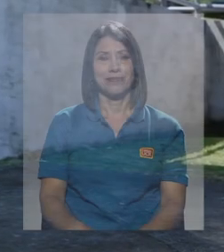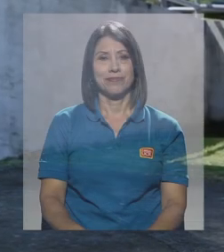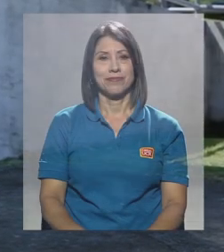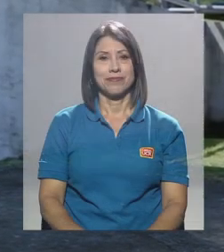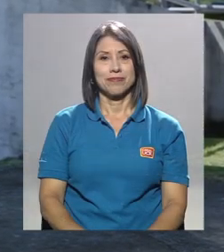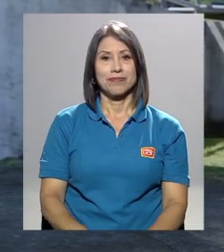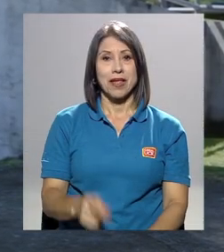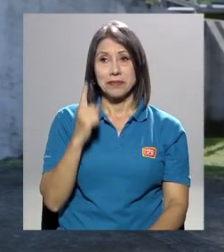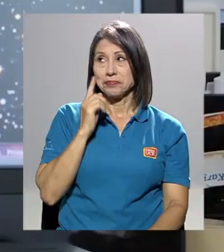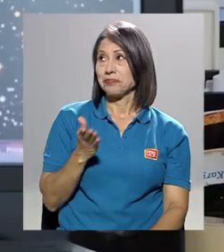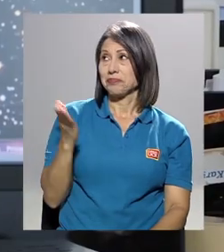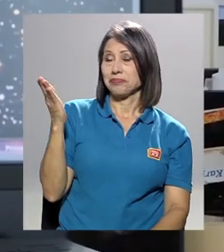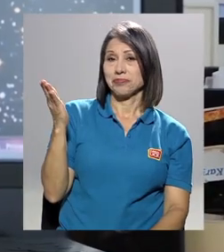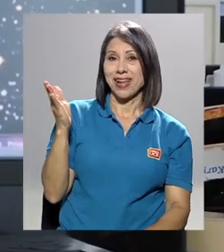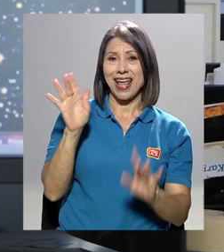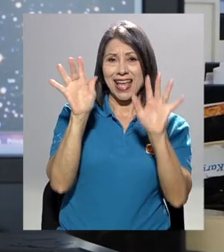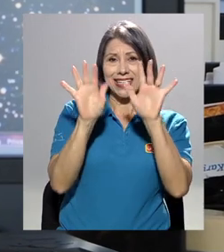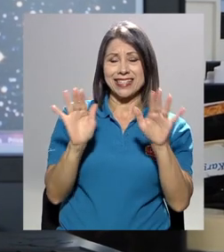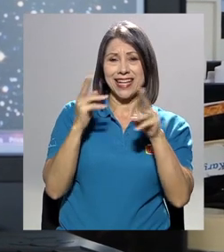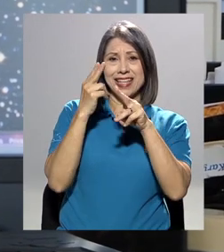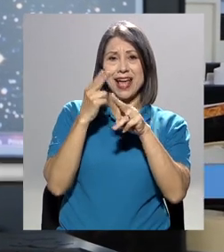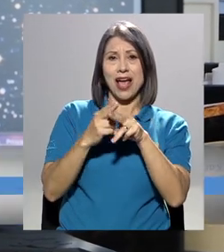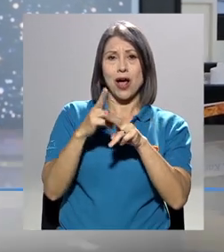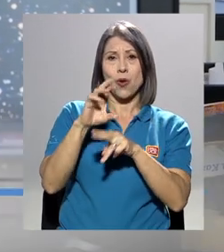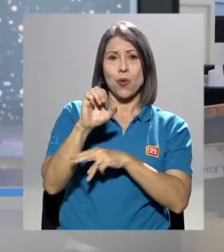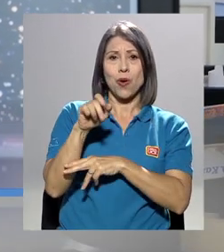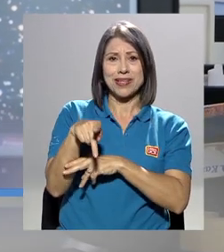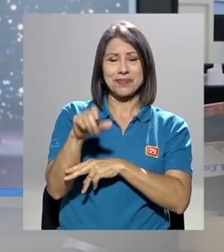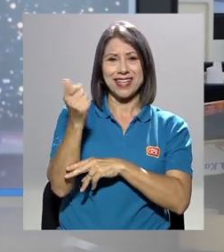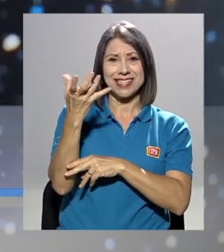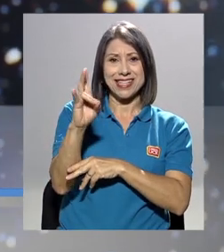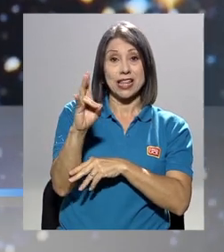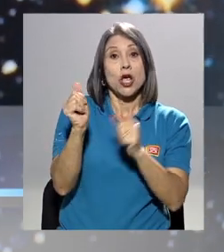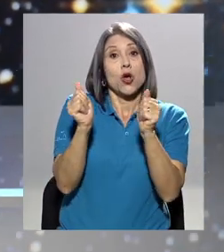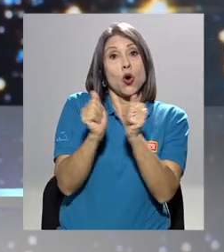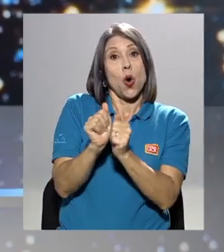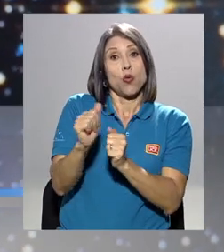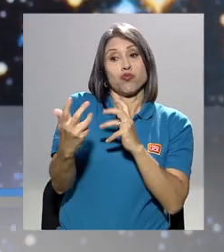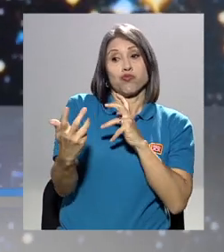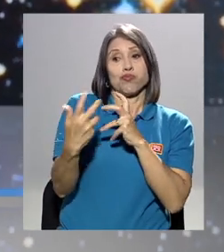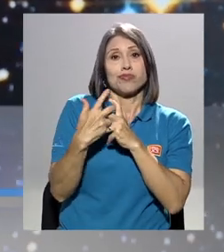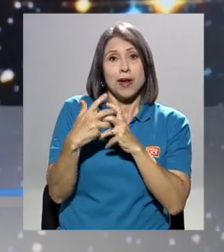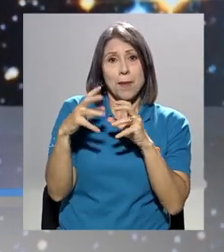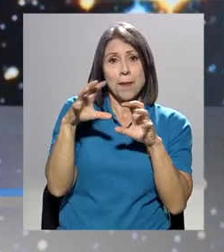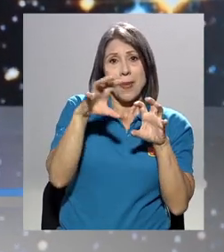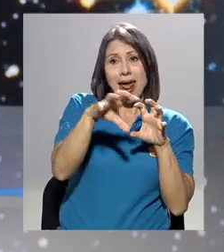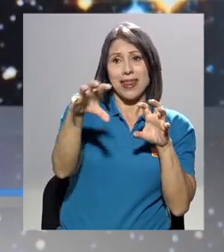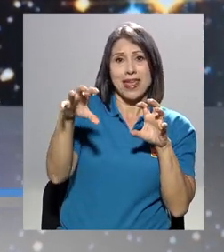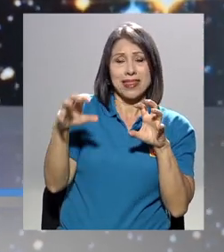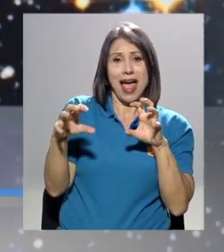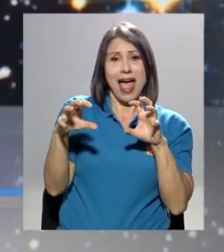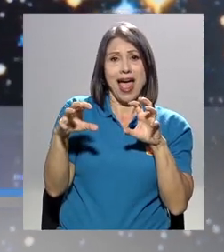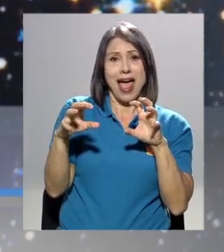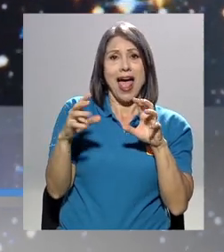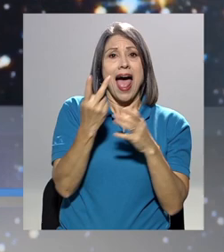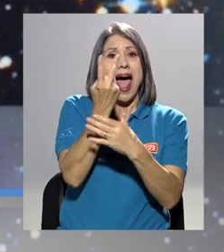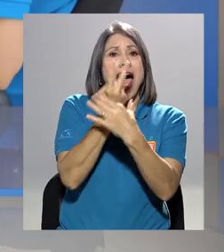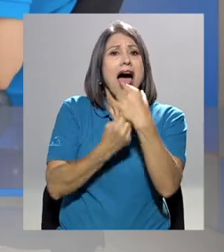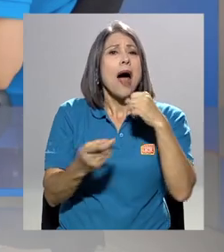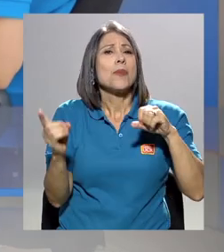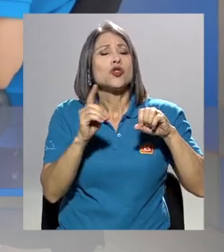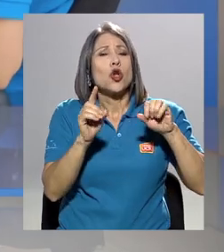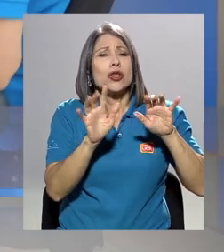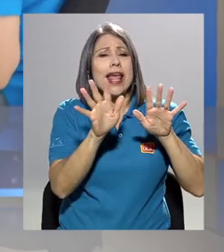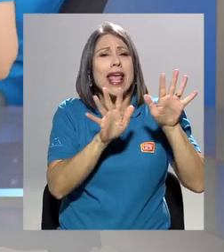Así se ve la estrella WASP-17 y su respectivo planeta, ambos ubicados en la constelación escorpión.